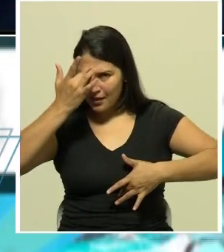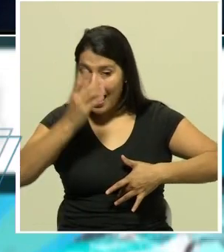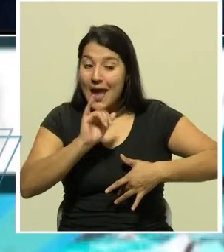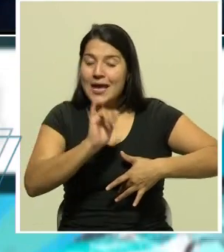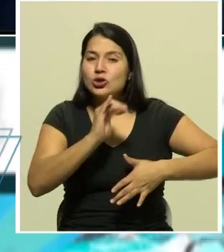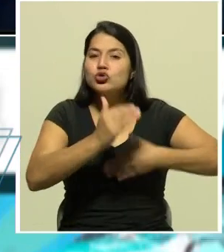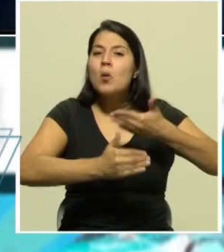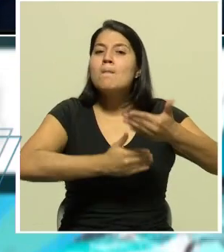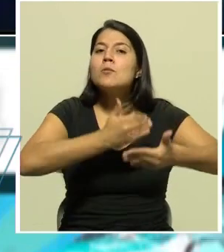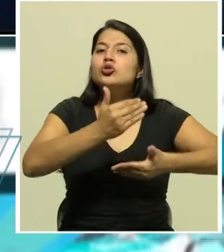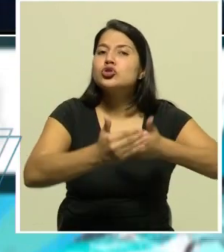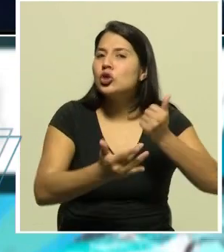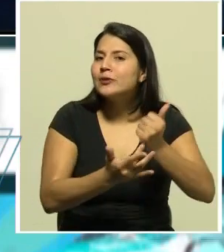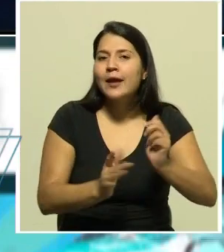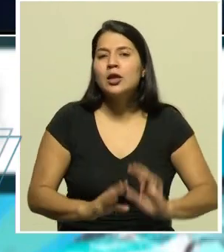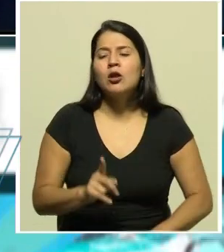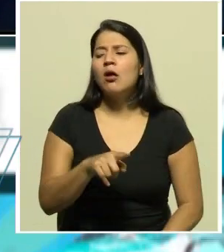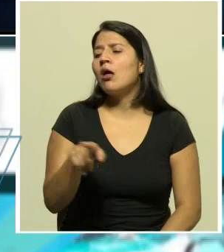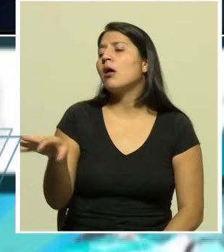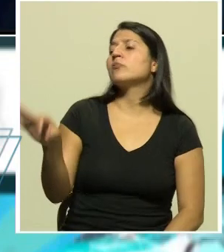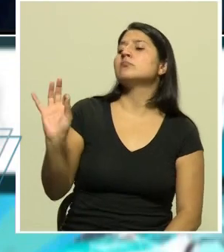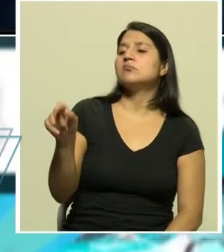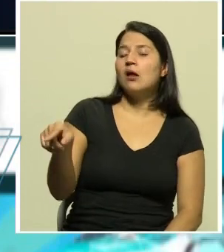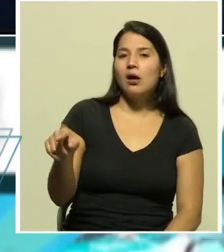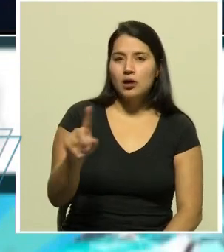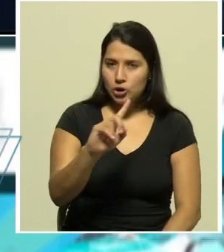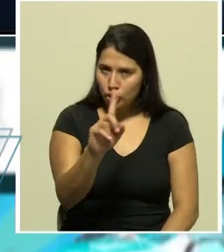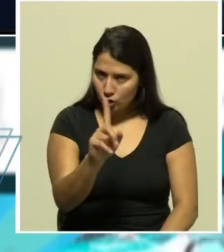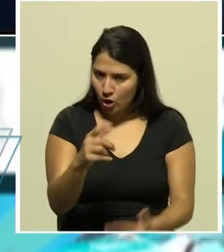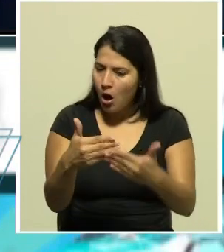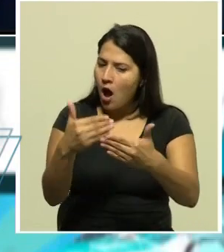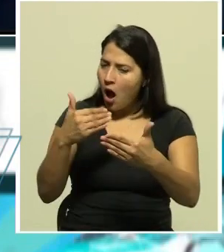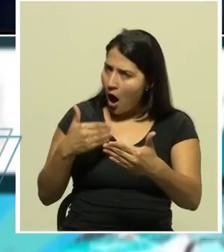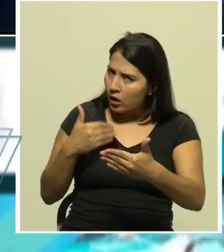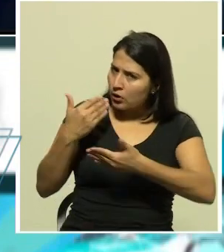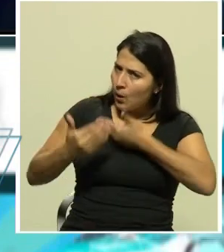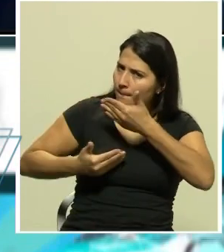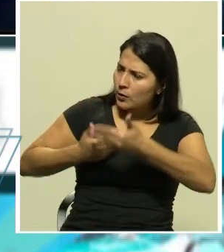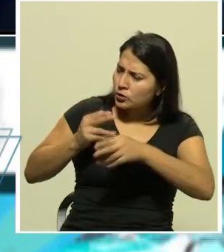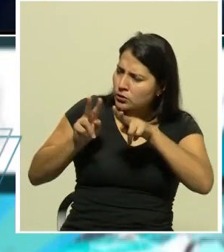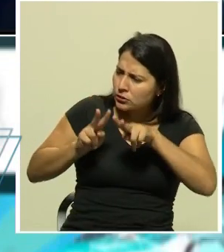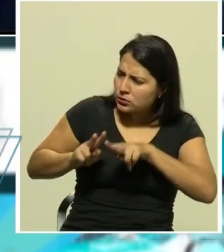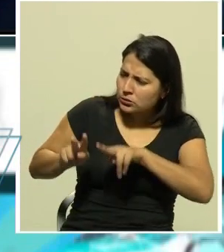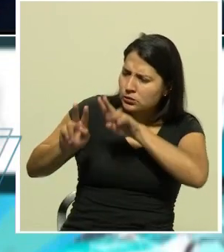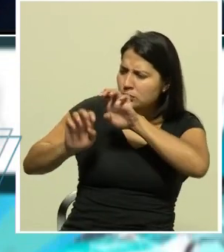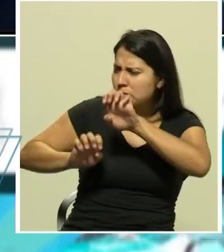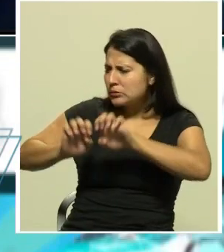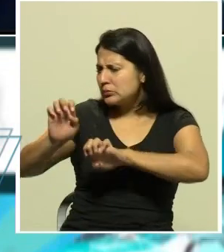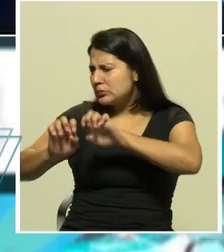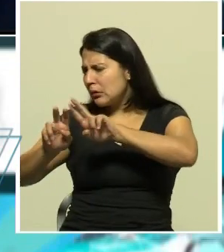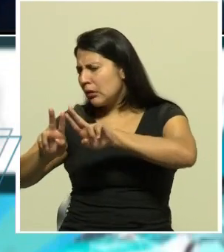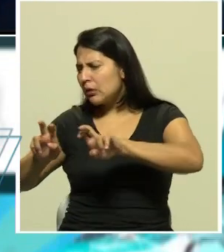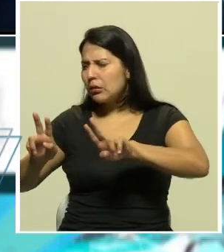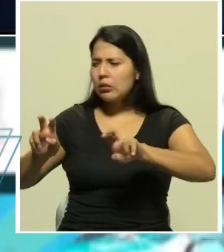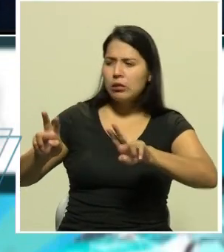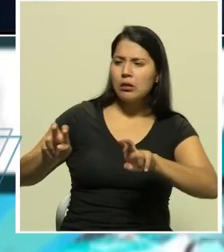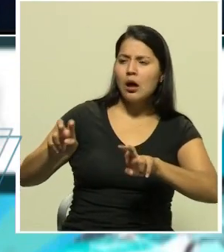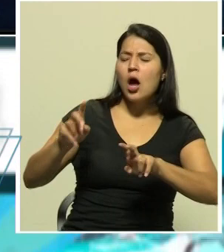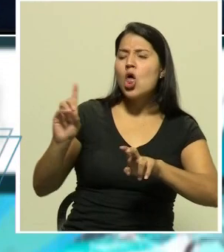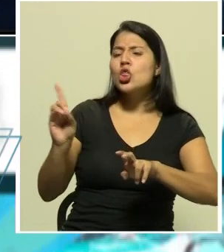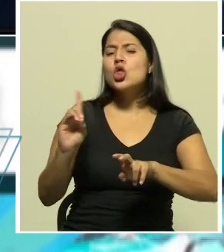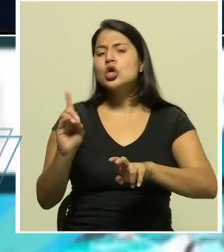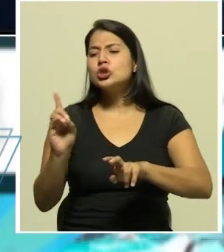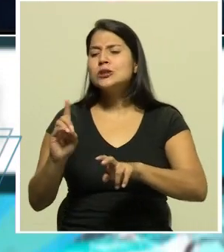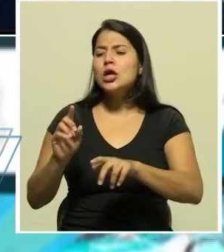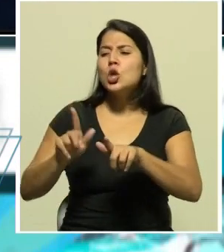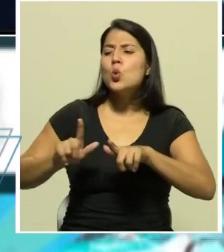se escogen a la sala se revisan por parte de las autoridades de salud por parte de nuestros técnicos también con